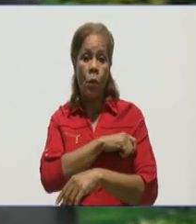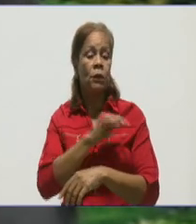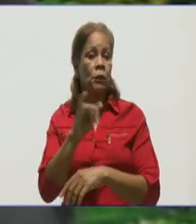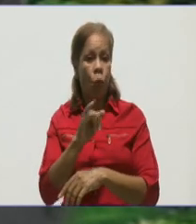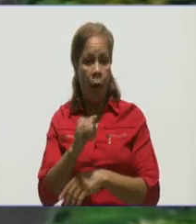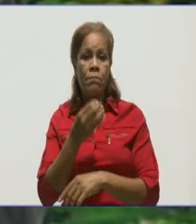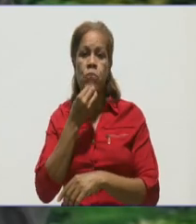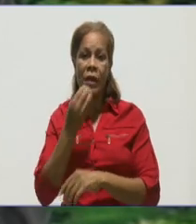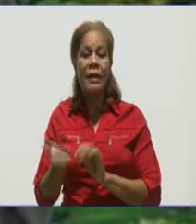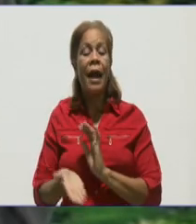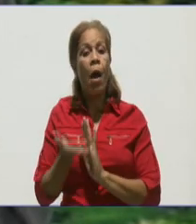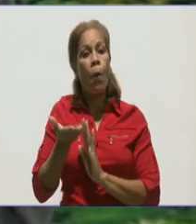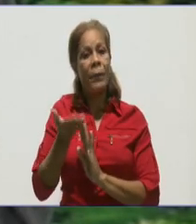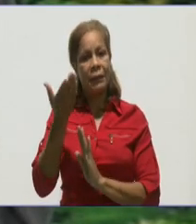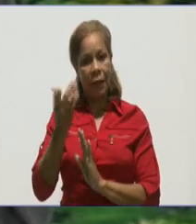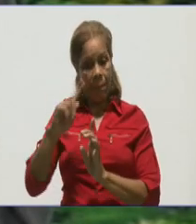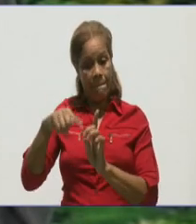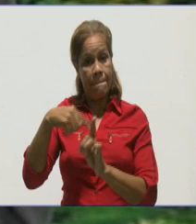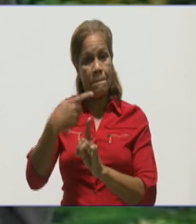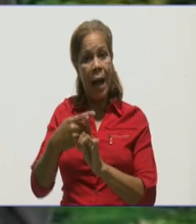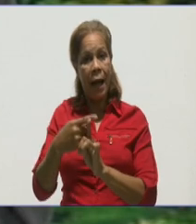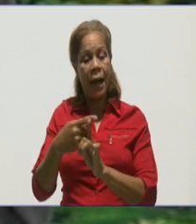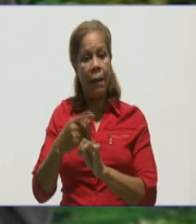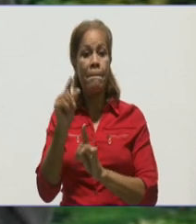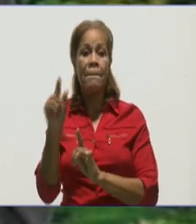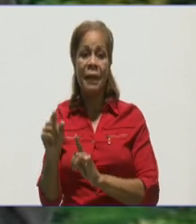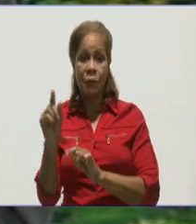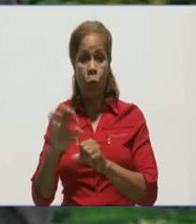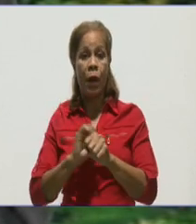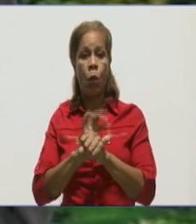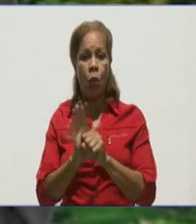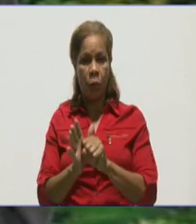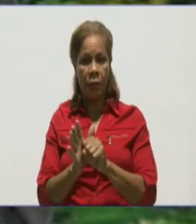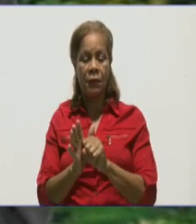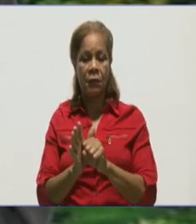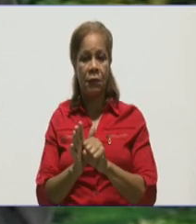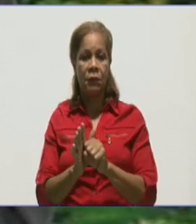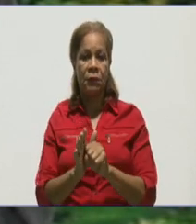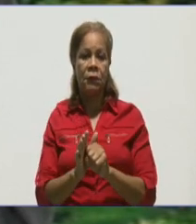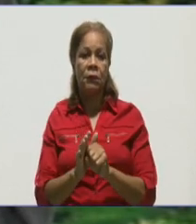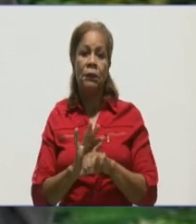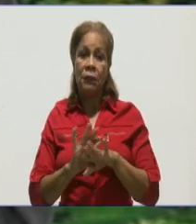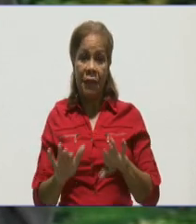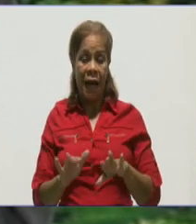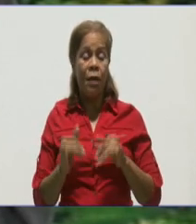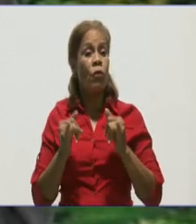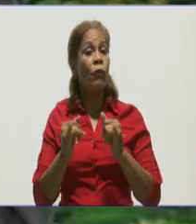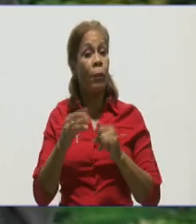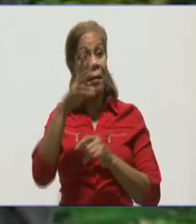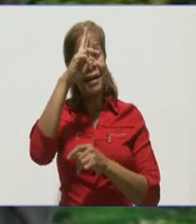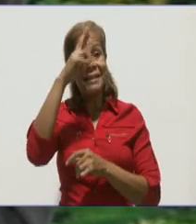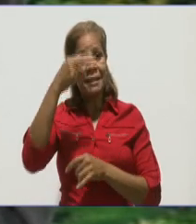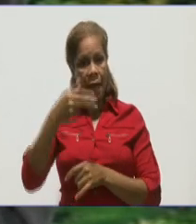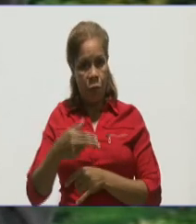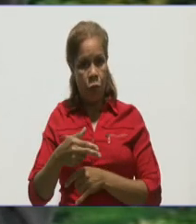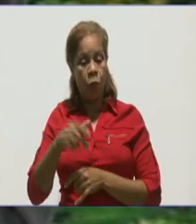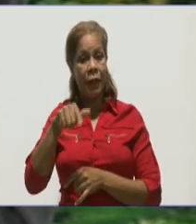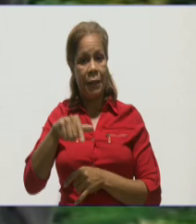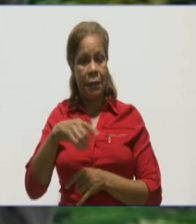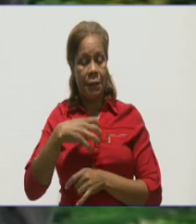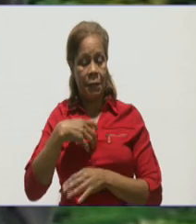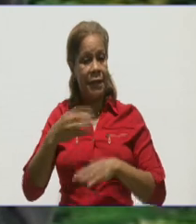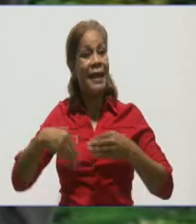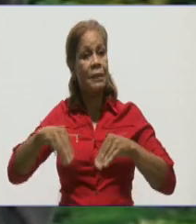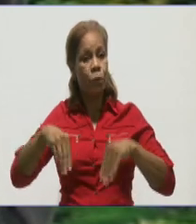alertan los especialistas de salud pública sobre la situación que hoy tiene nuestro territorio.